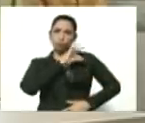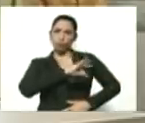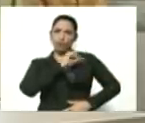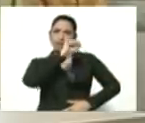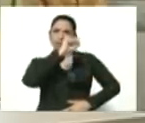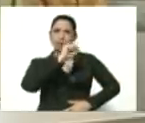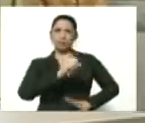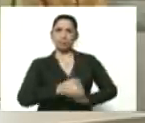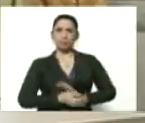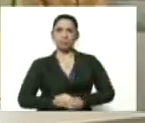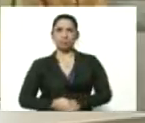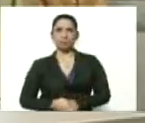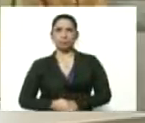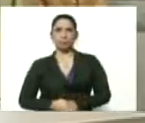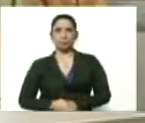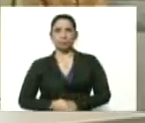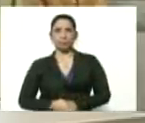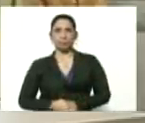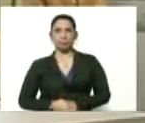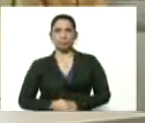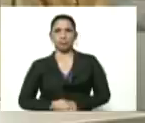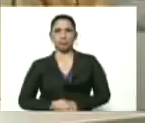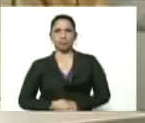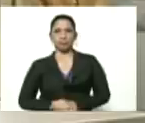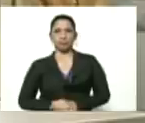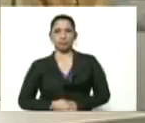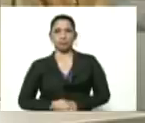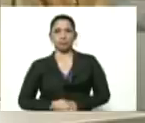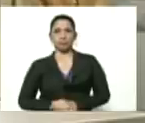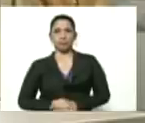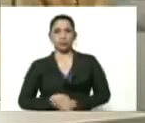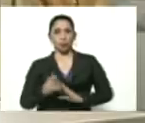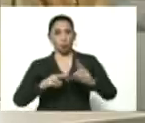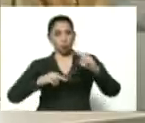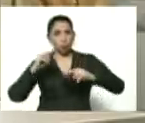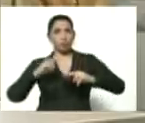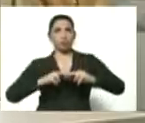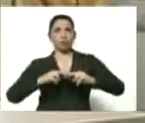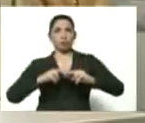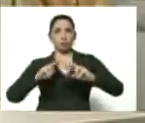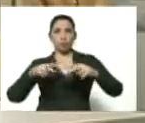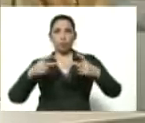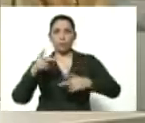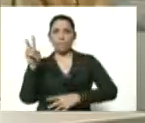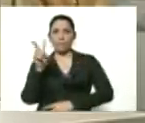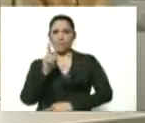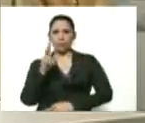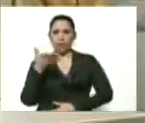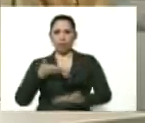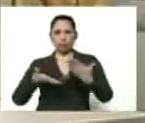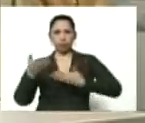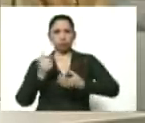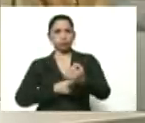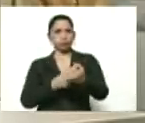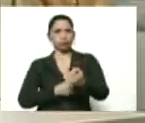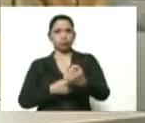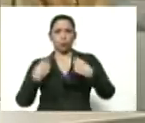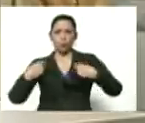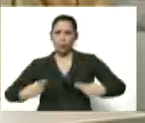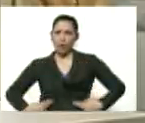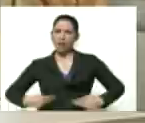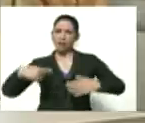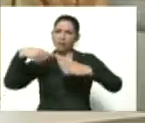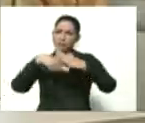debemos perseverar en construir una Venezuela solidaria humana